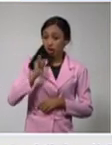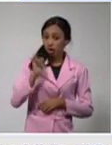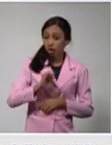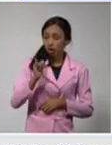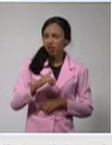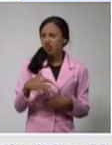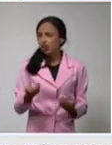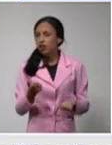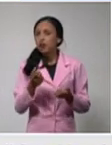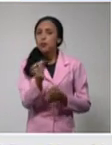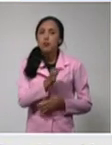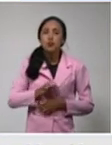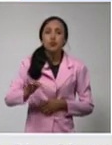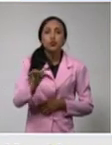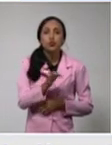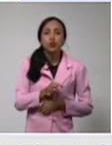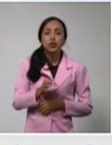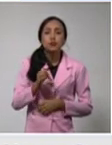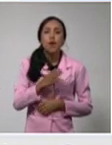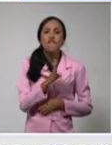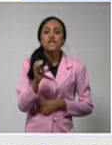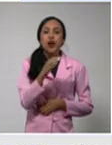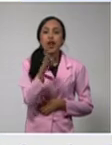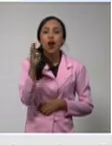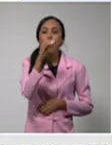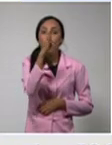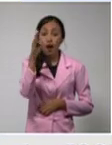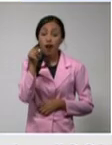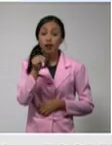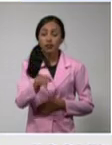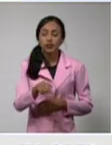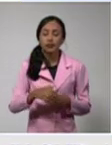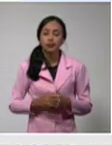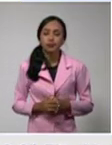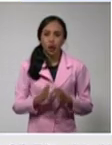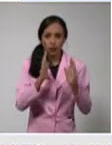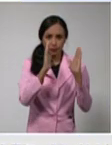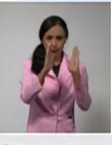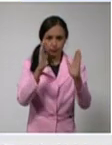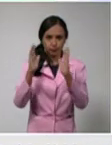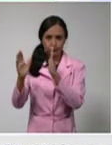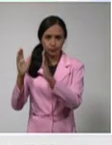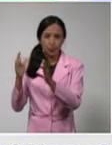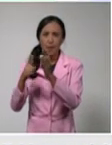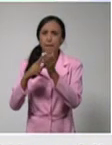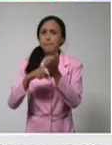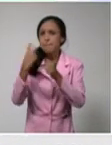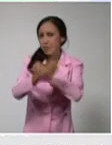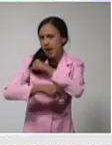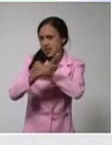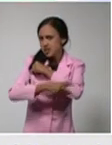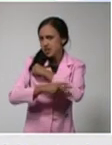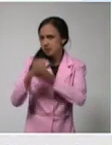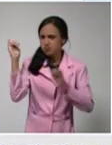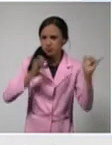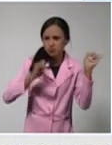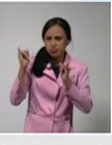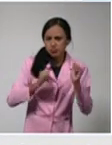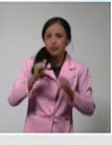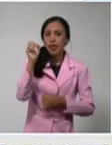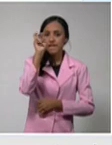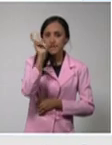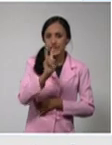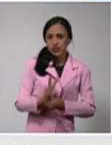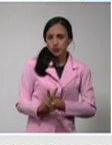municipio de Baracoa. Por países de procedencia, de Venezuela tres,